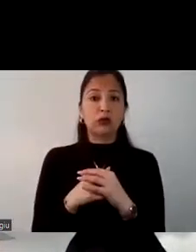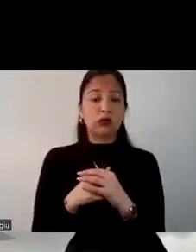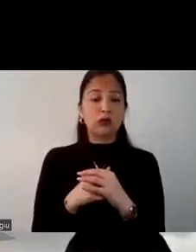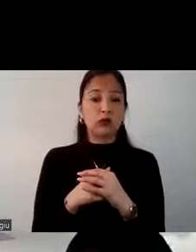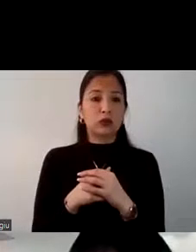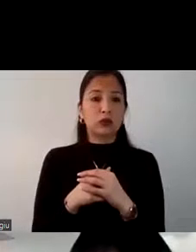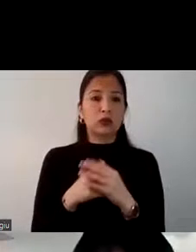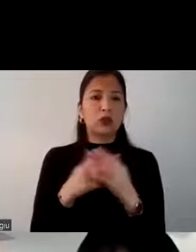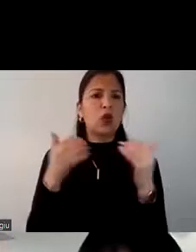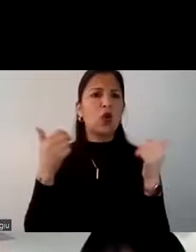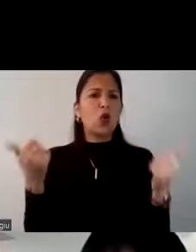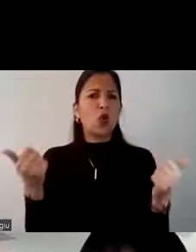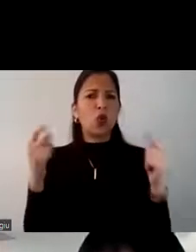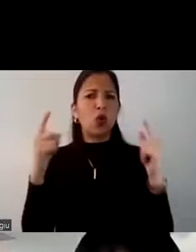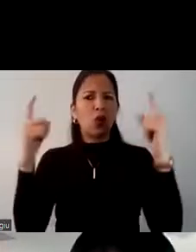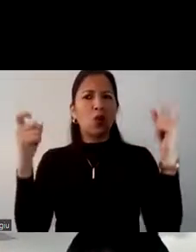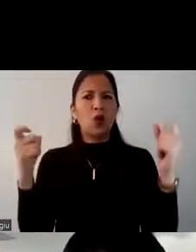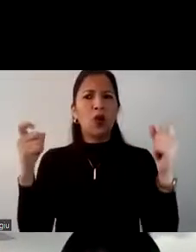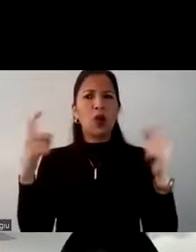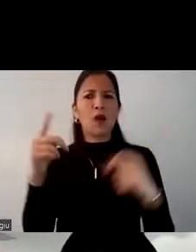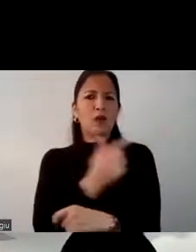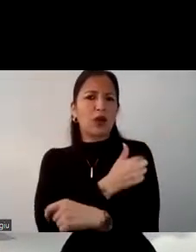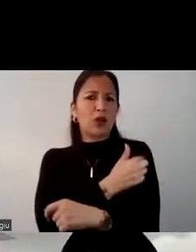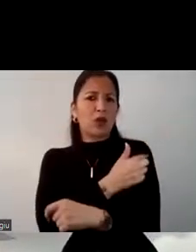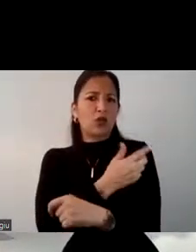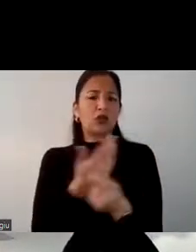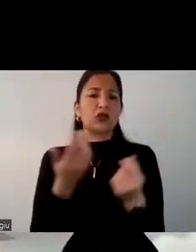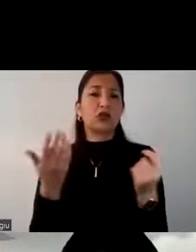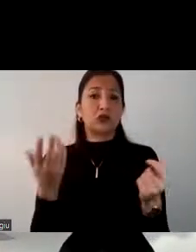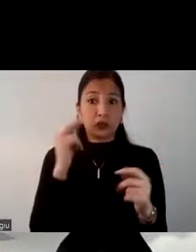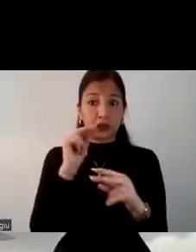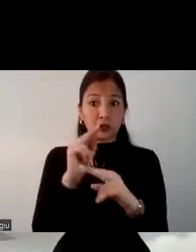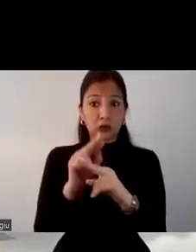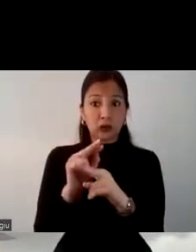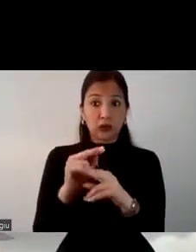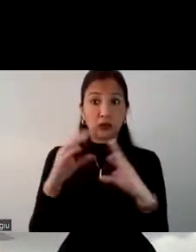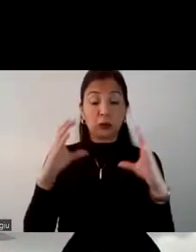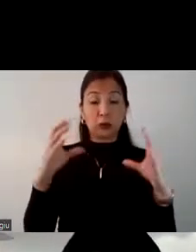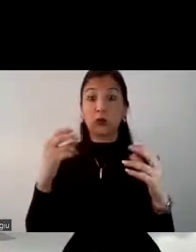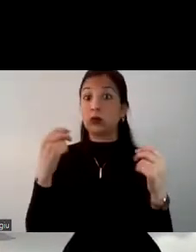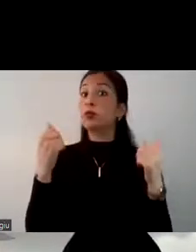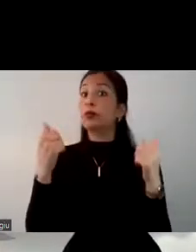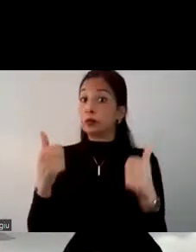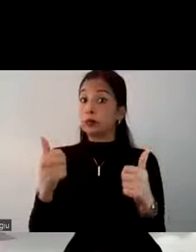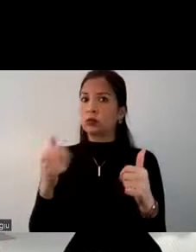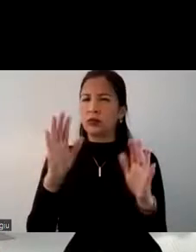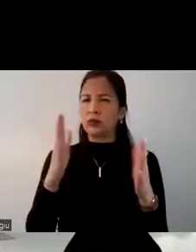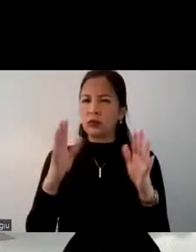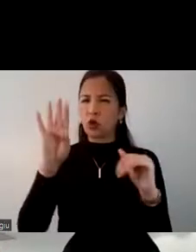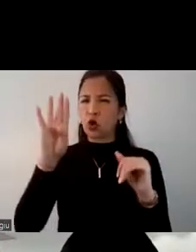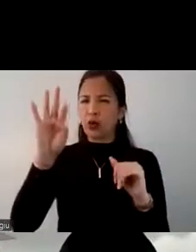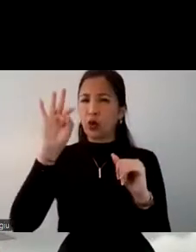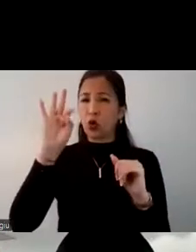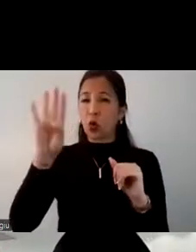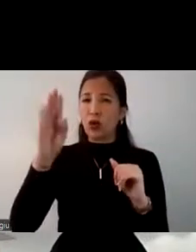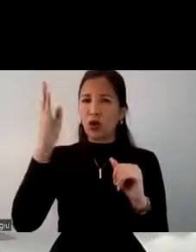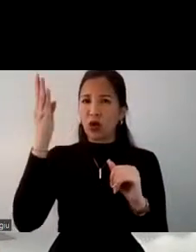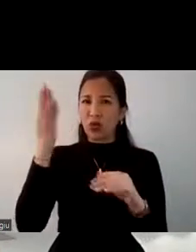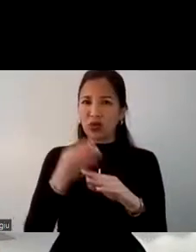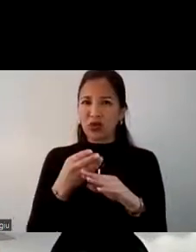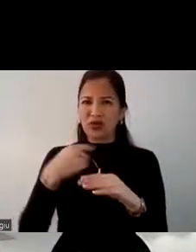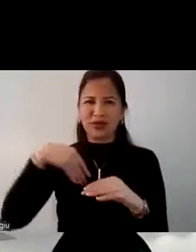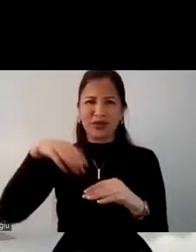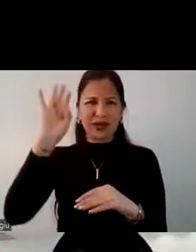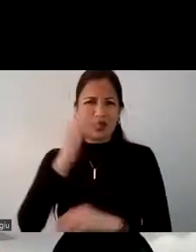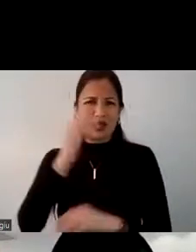¿Cuál es la situación de la vacunación? Pues acá es muy grato decir que ya el 94% sí se